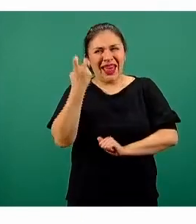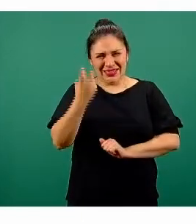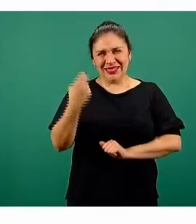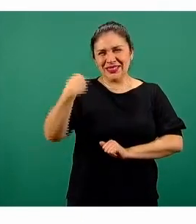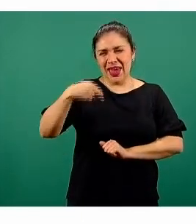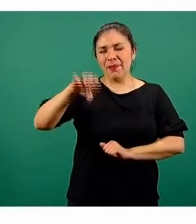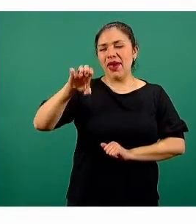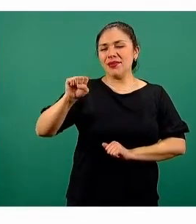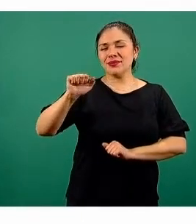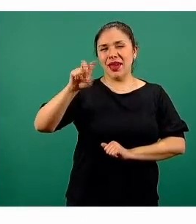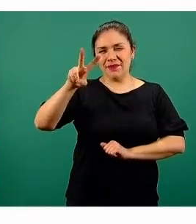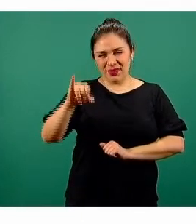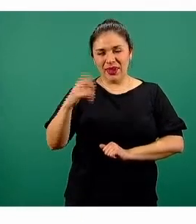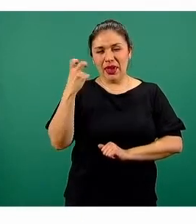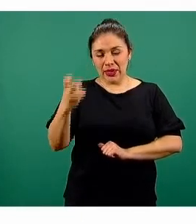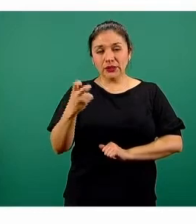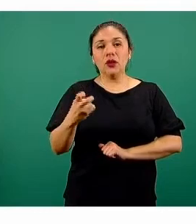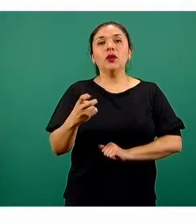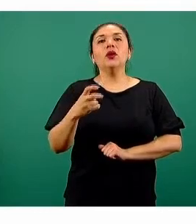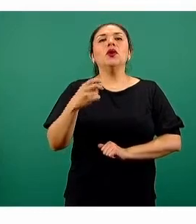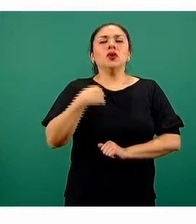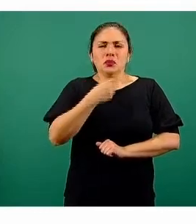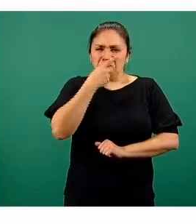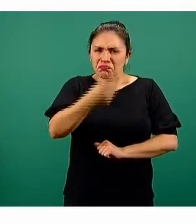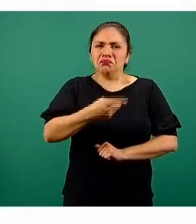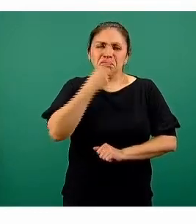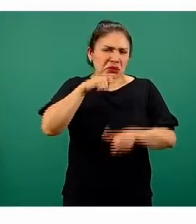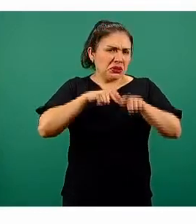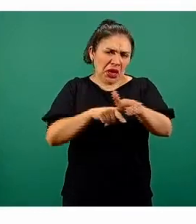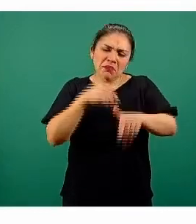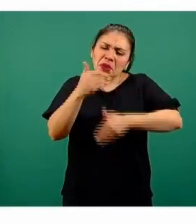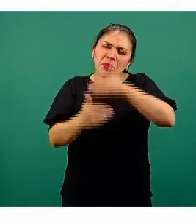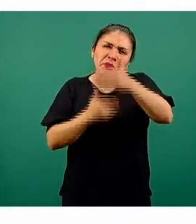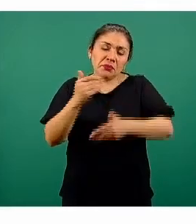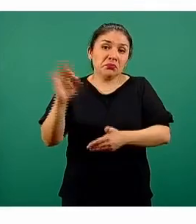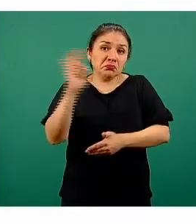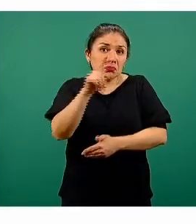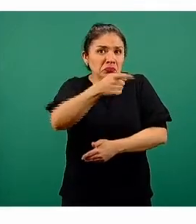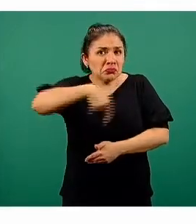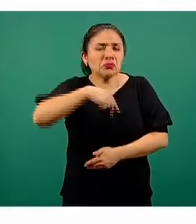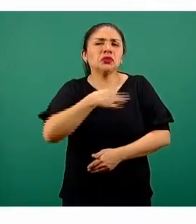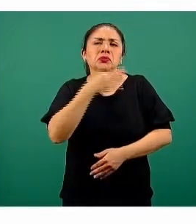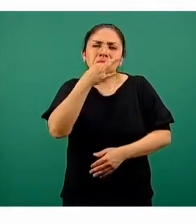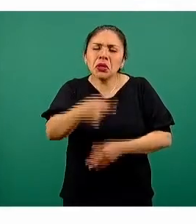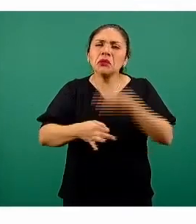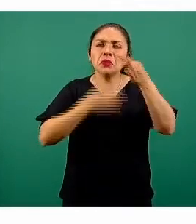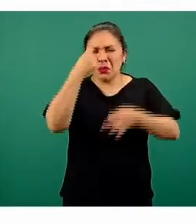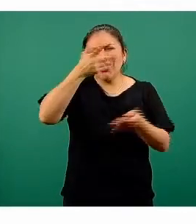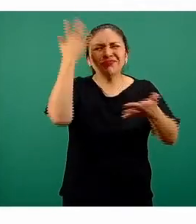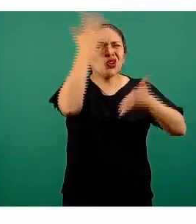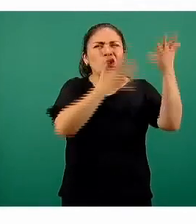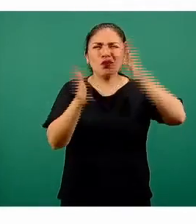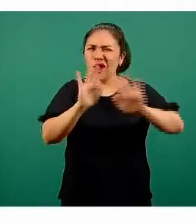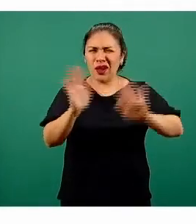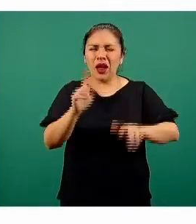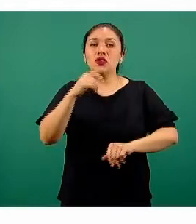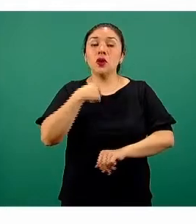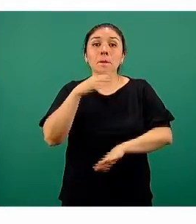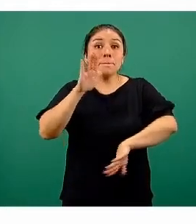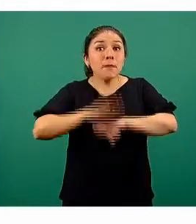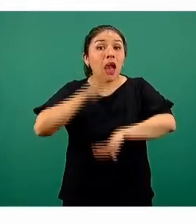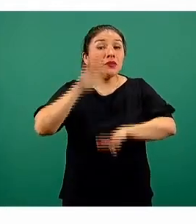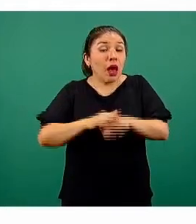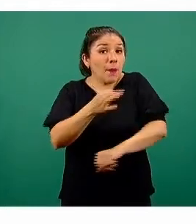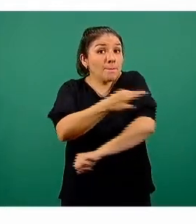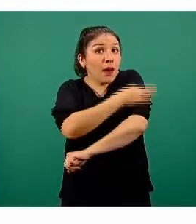por sus siglas, como hemos estado comentando y lo seguiremos aclarando cada vez que lo decimos, porque no haya confusión, conforme se vacune más